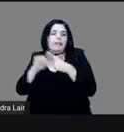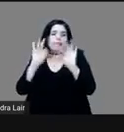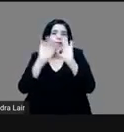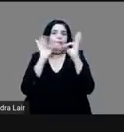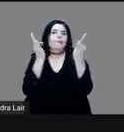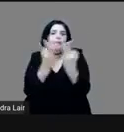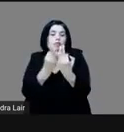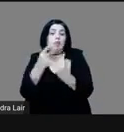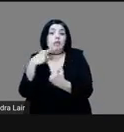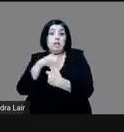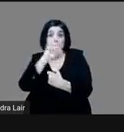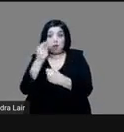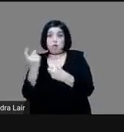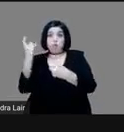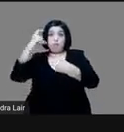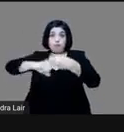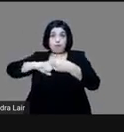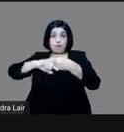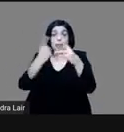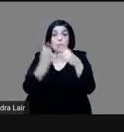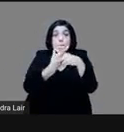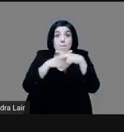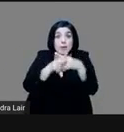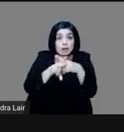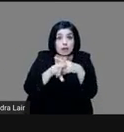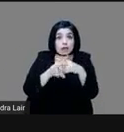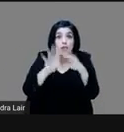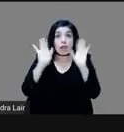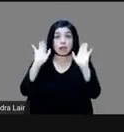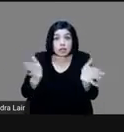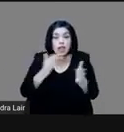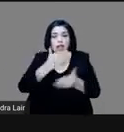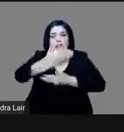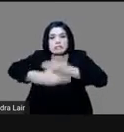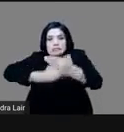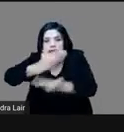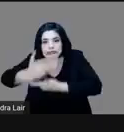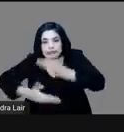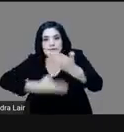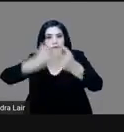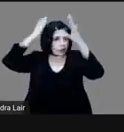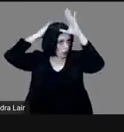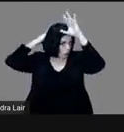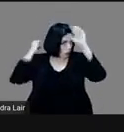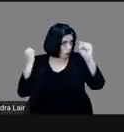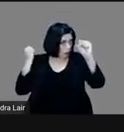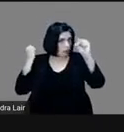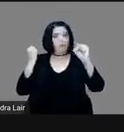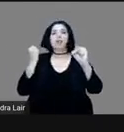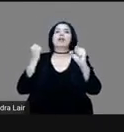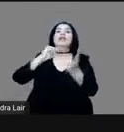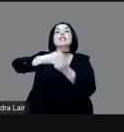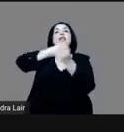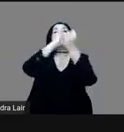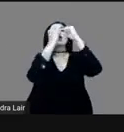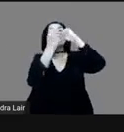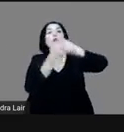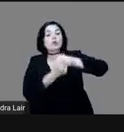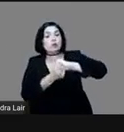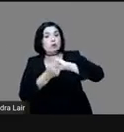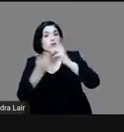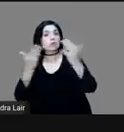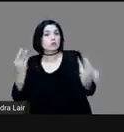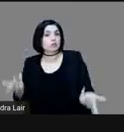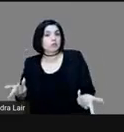incorpora va a empezar de hecho a servir a Cortés, traduciendo ya que